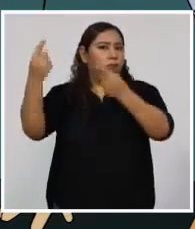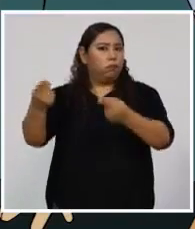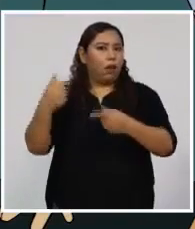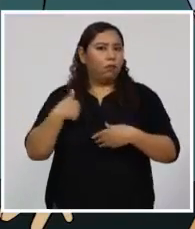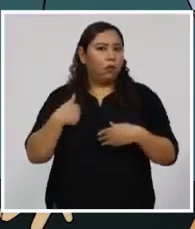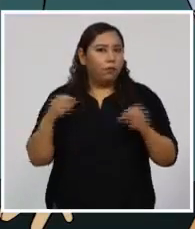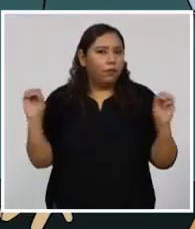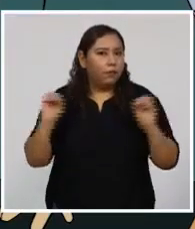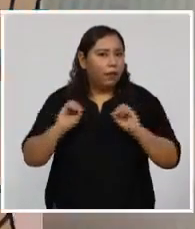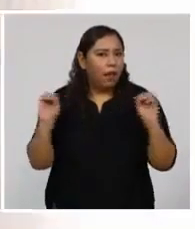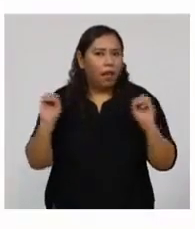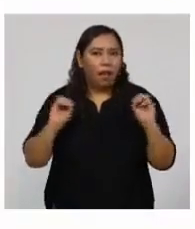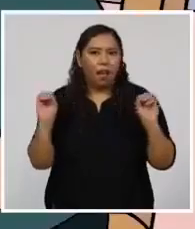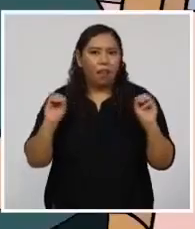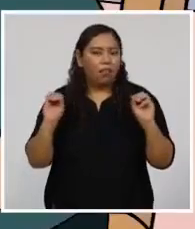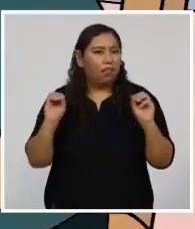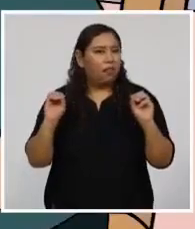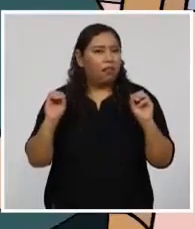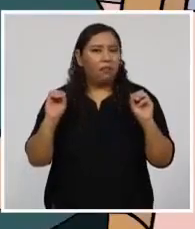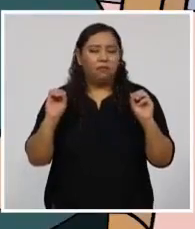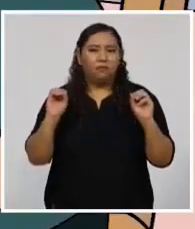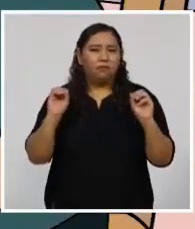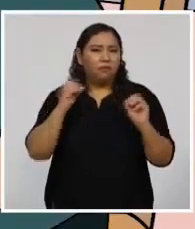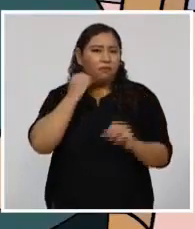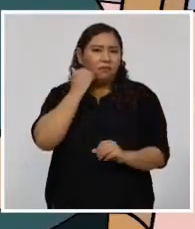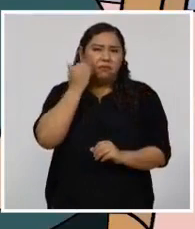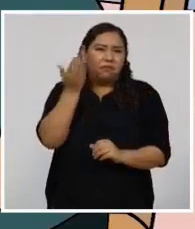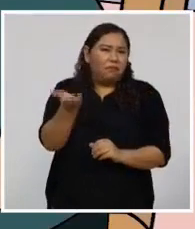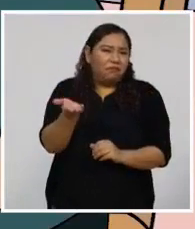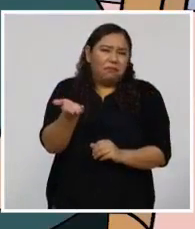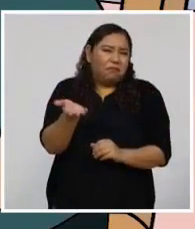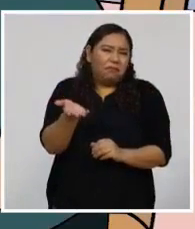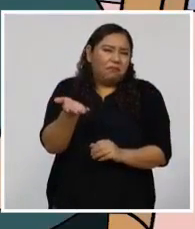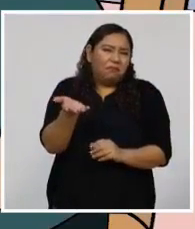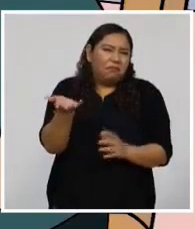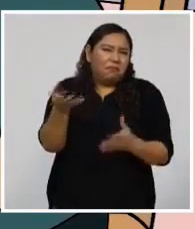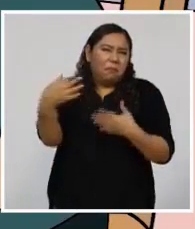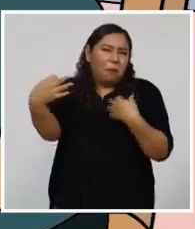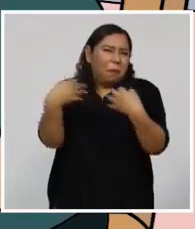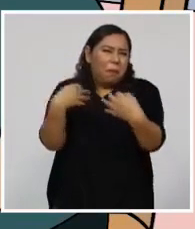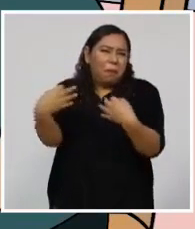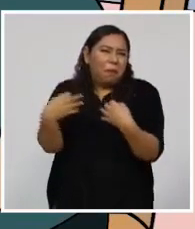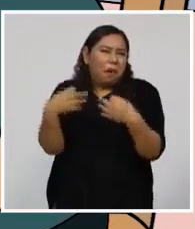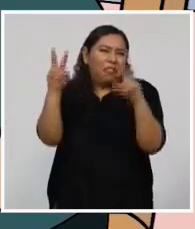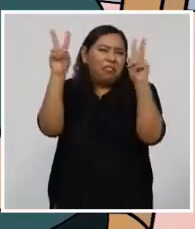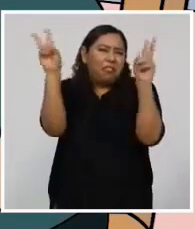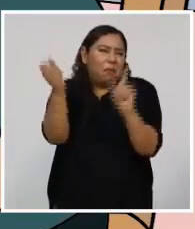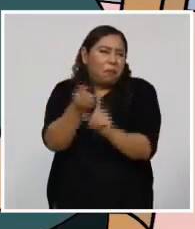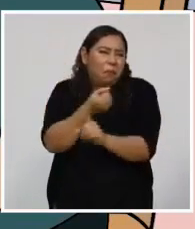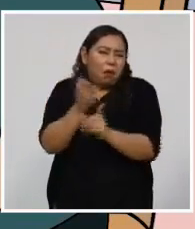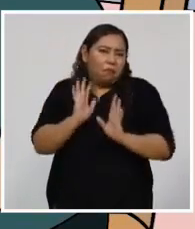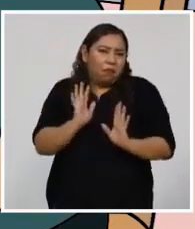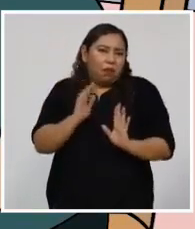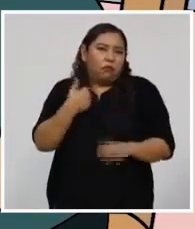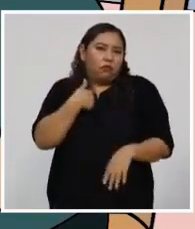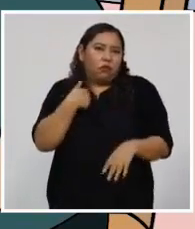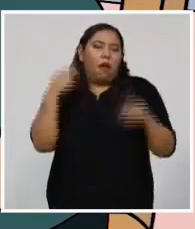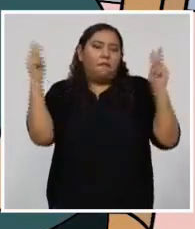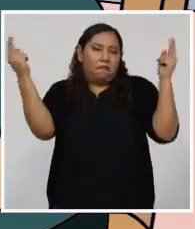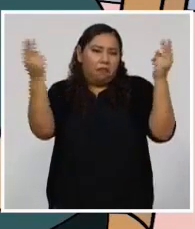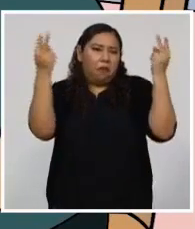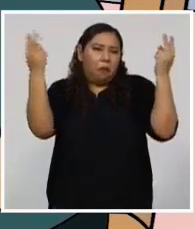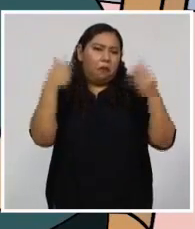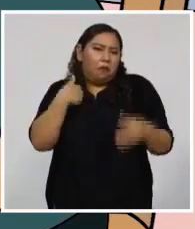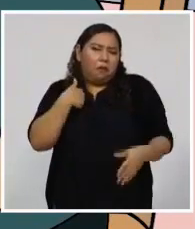saber nada de la citología. Como ya soy una señora mayor y enviudé hace unos años, pues pensaba que ya